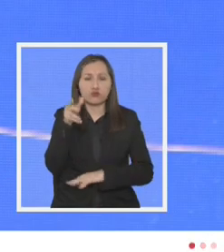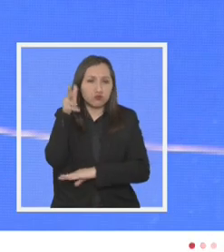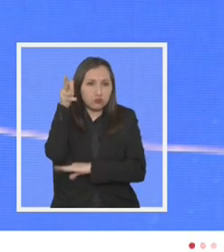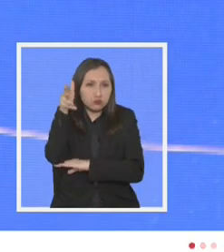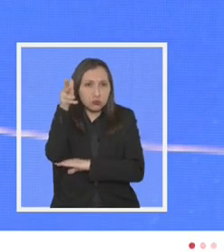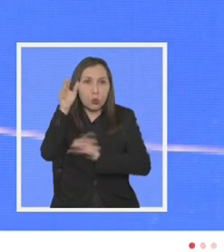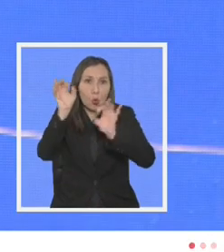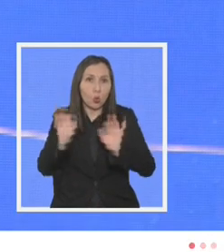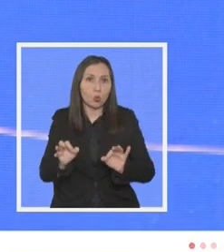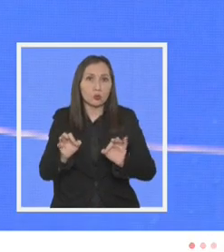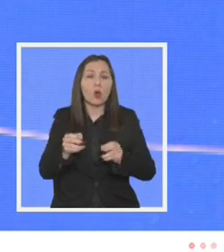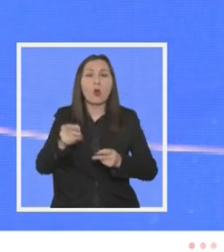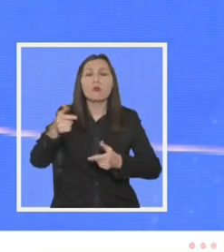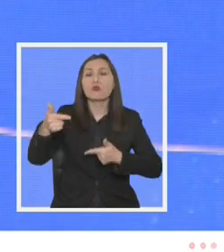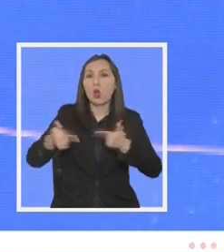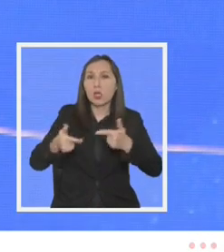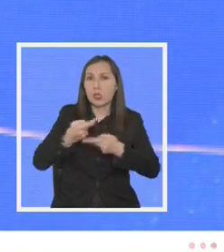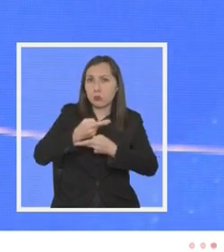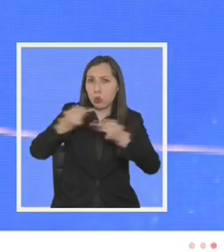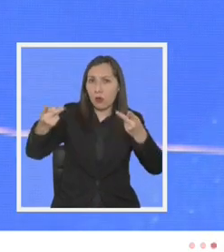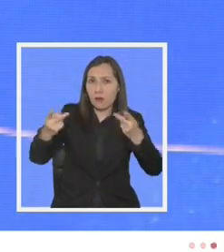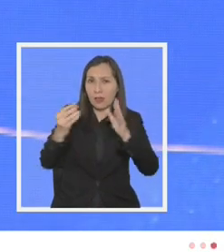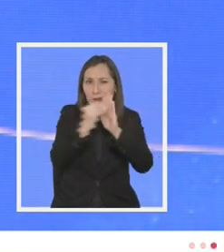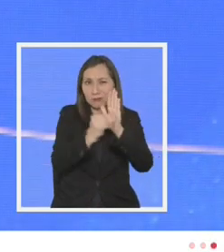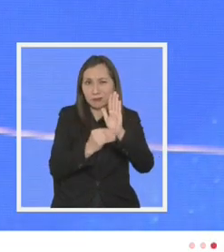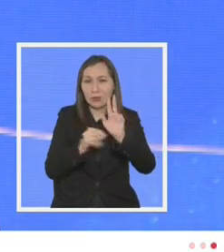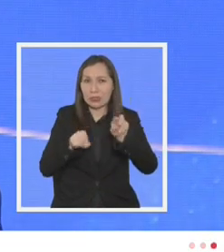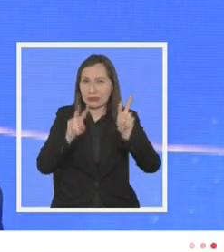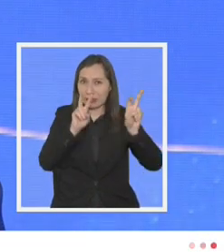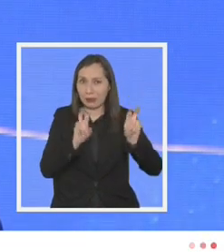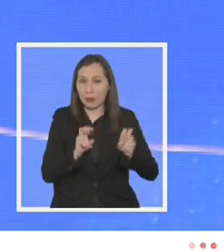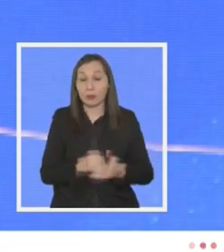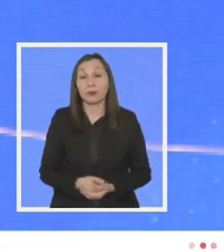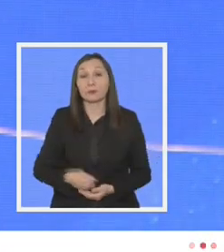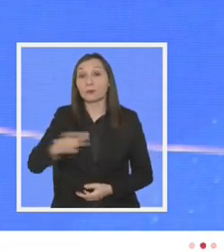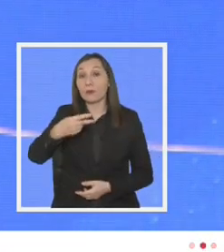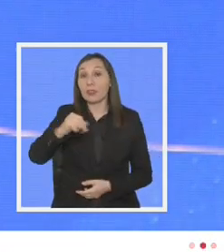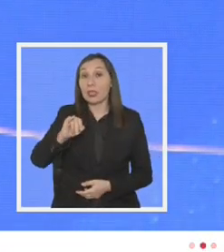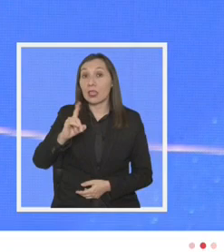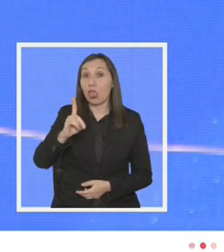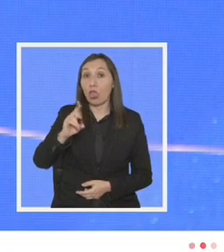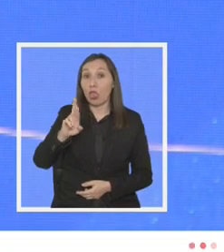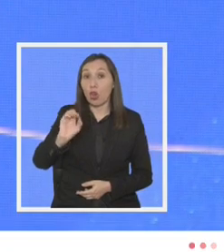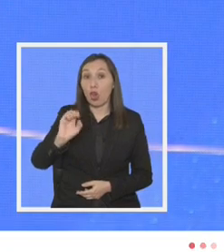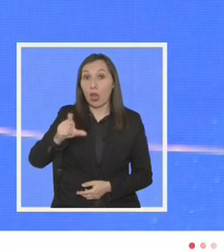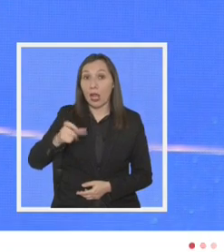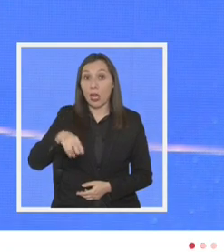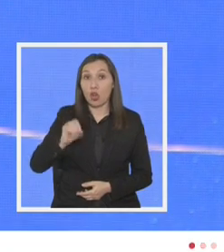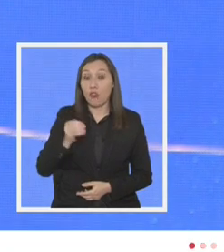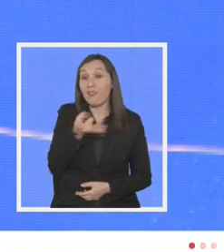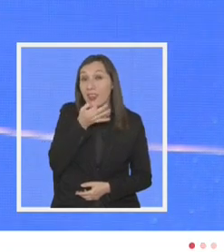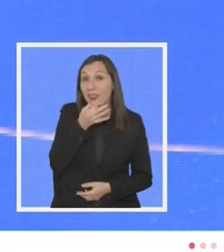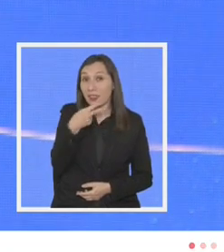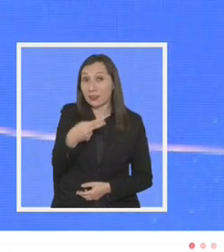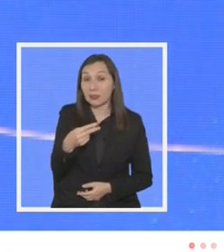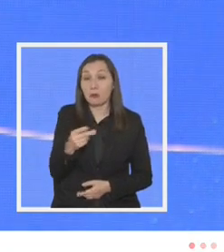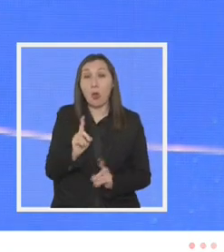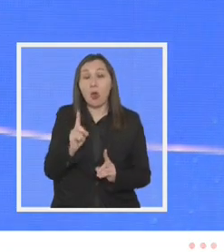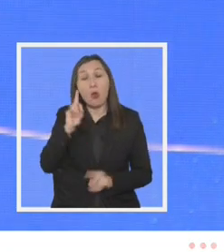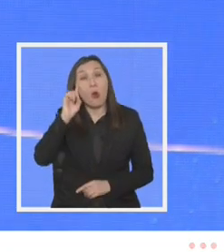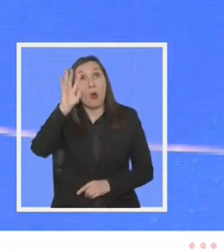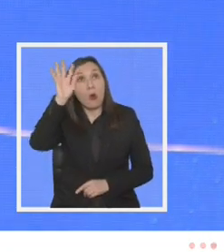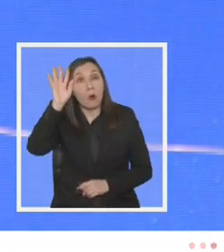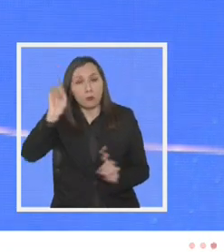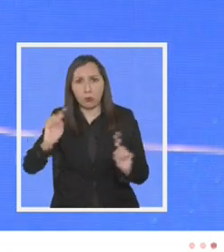justamente la política pública al respecto el hidrógeno verde en donde ya no es una quimera